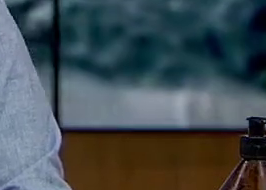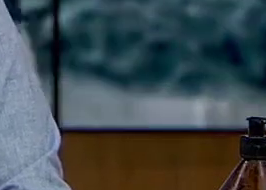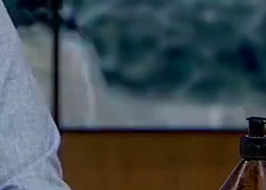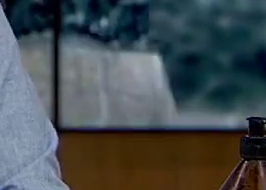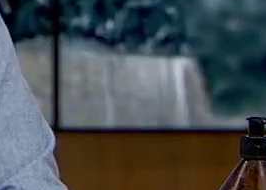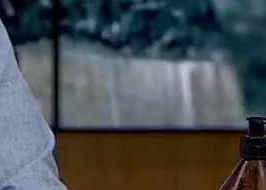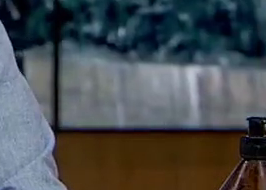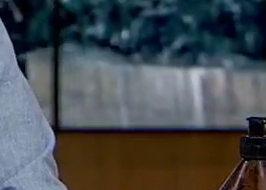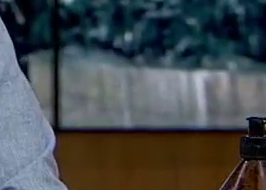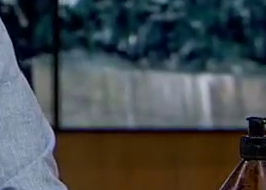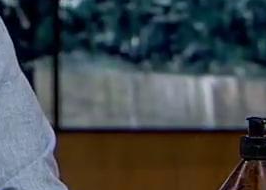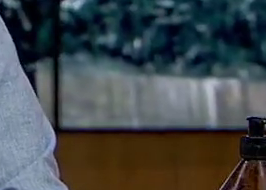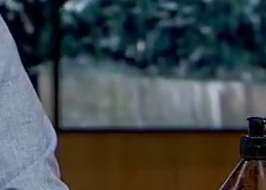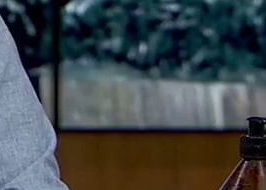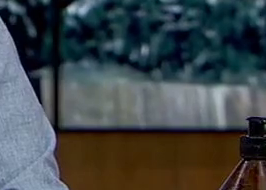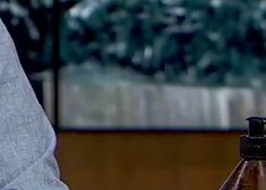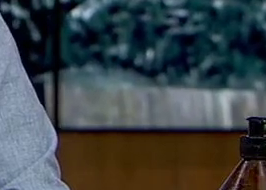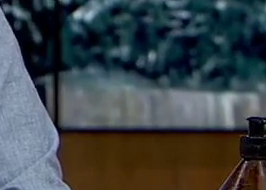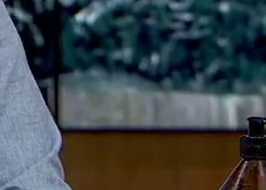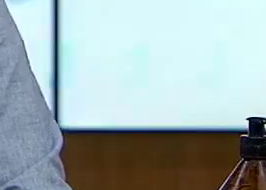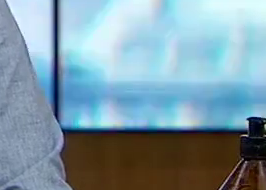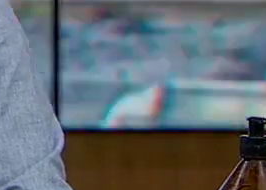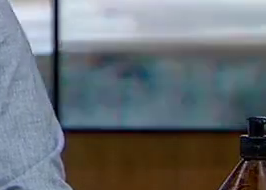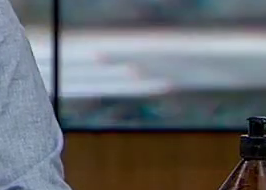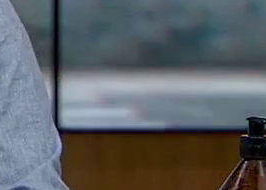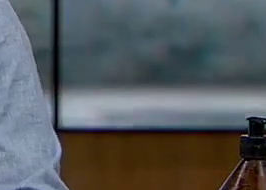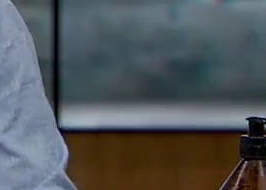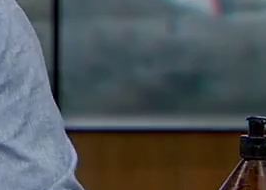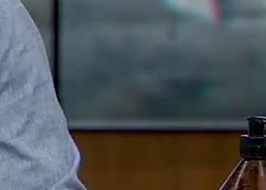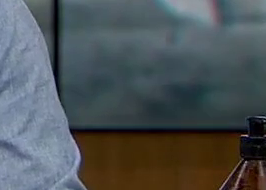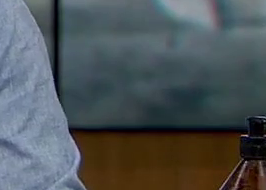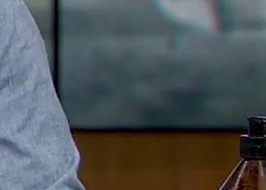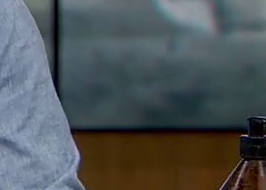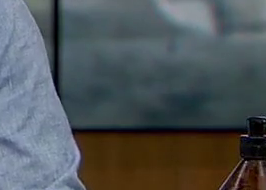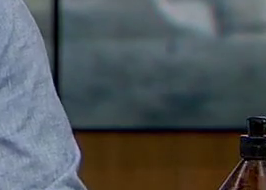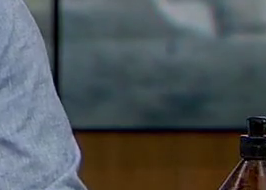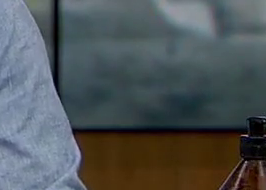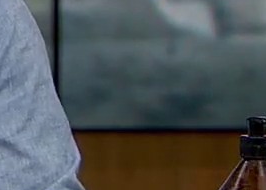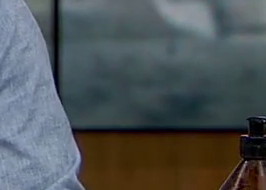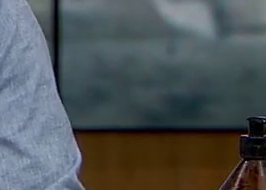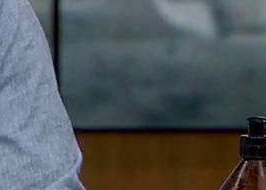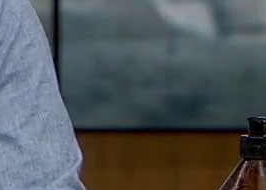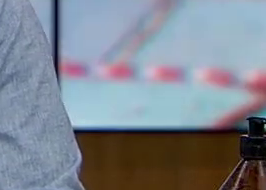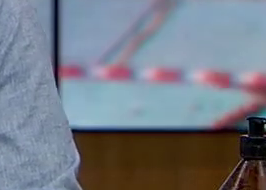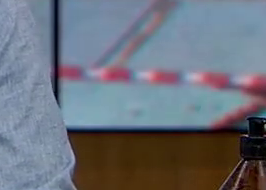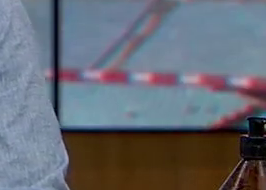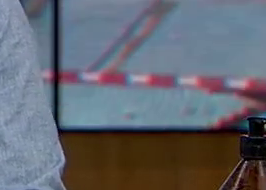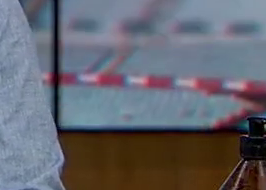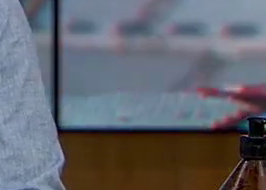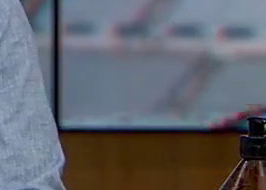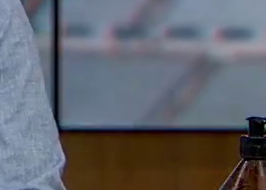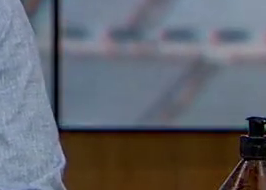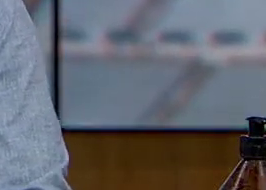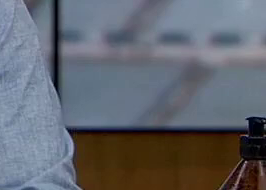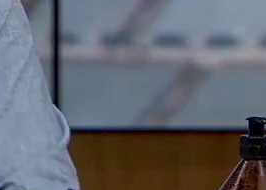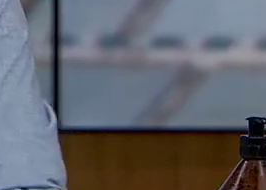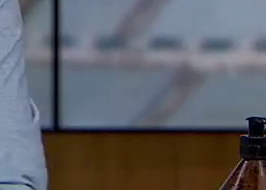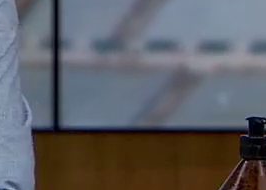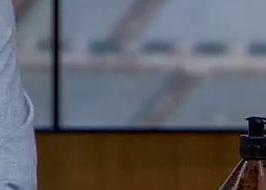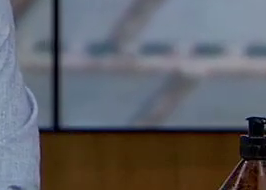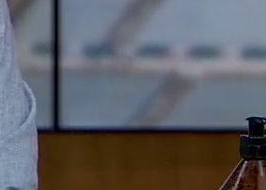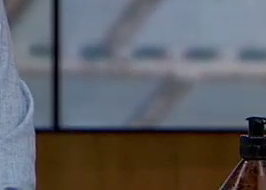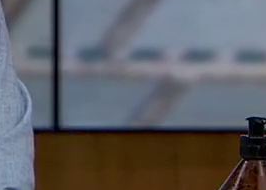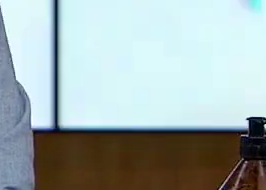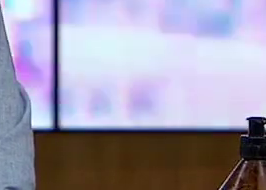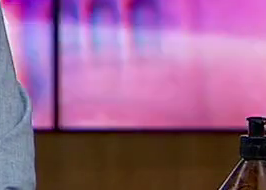a creadores en la búsqueda de innovar con ese propósito, logrando proyectos justamente que abonden en esta línea. Y